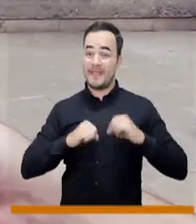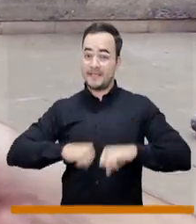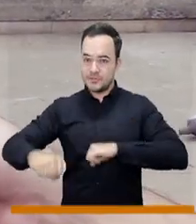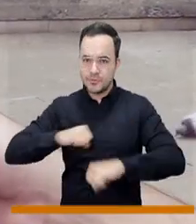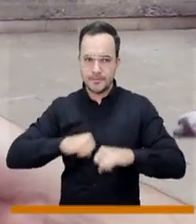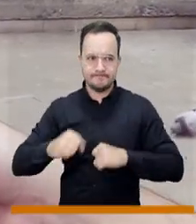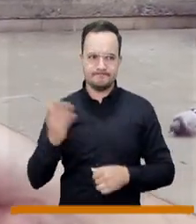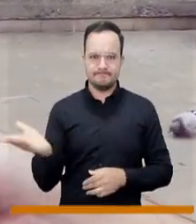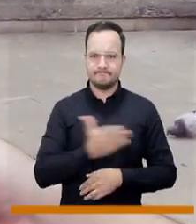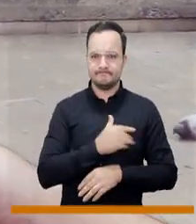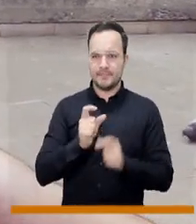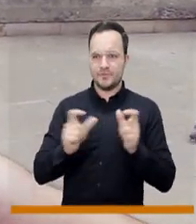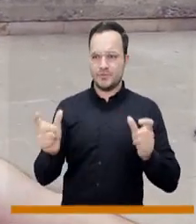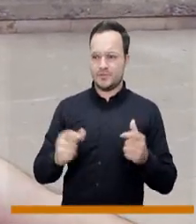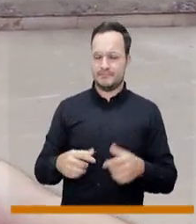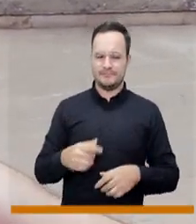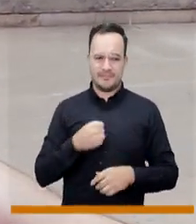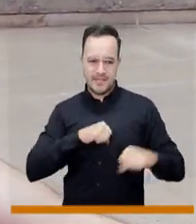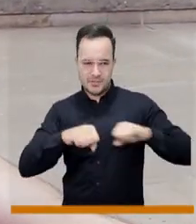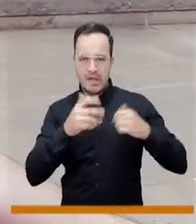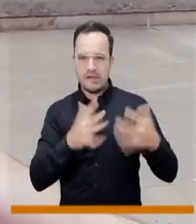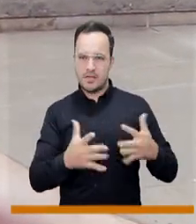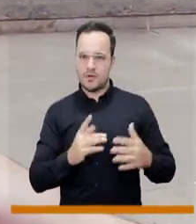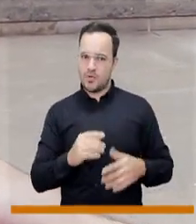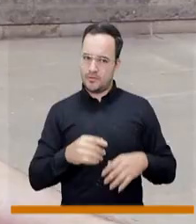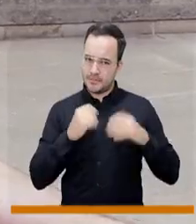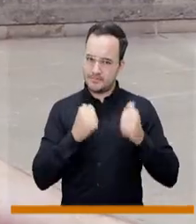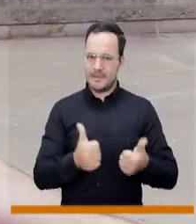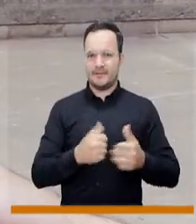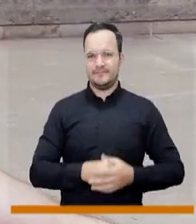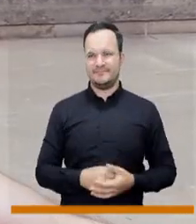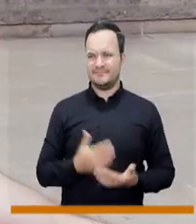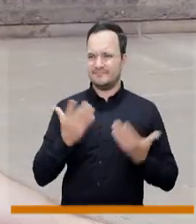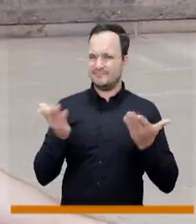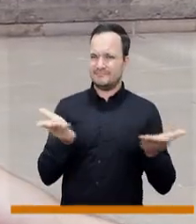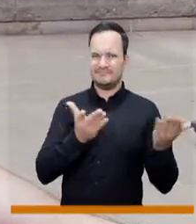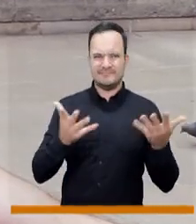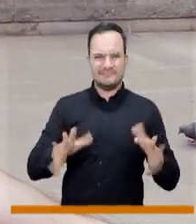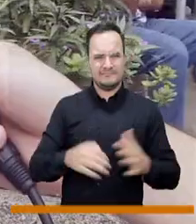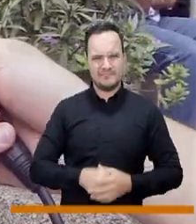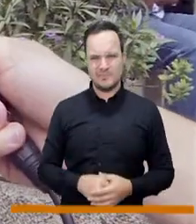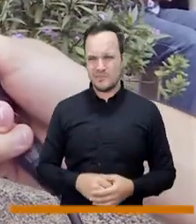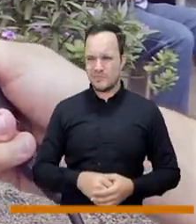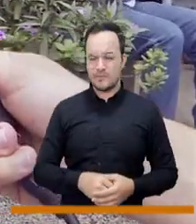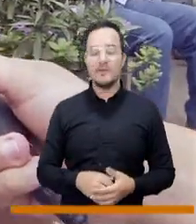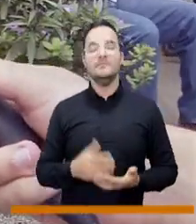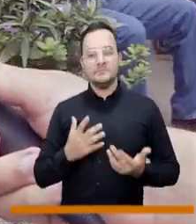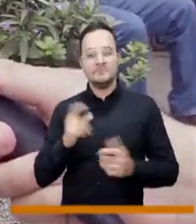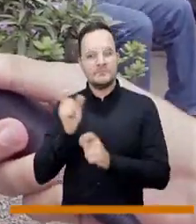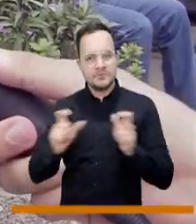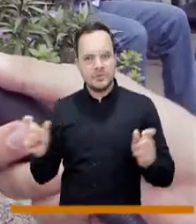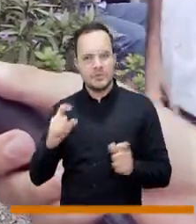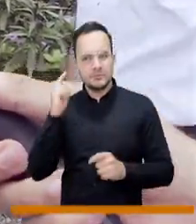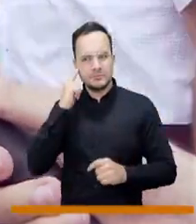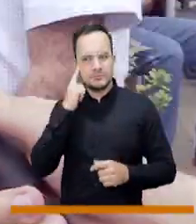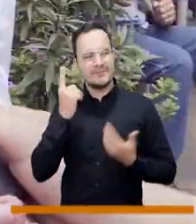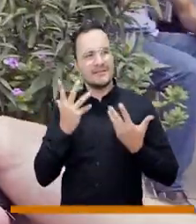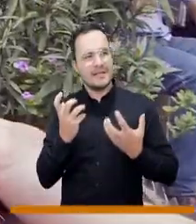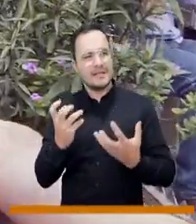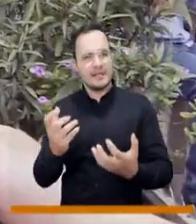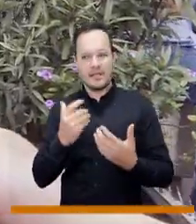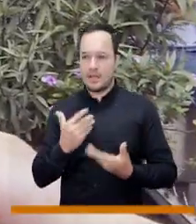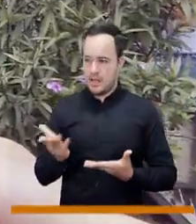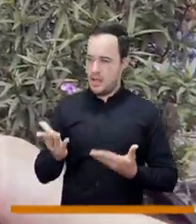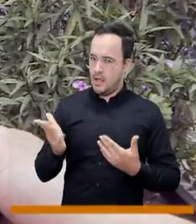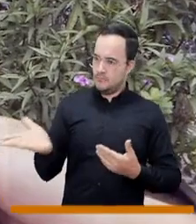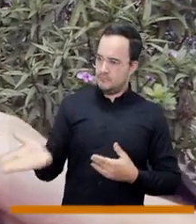Una buena gestión para la población. Que la gestión realmente haga lo que tiene que hacer, tanta indigencia. Haciendo que la gente sea útil en las